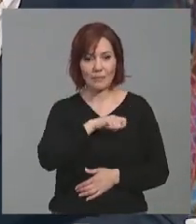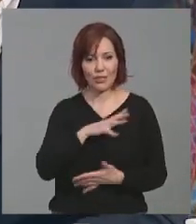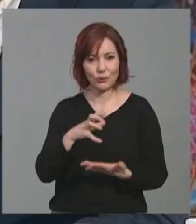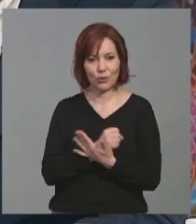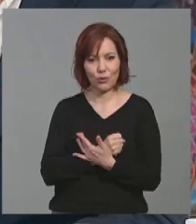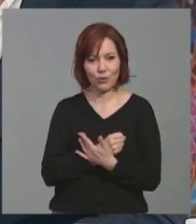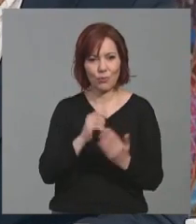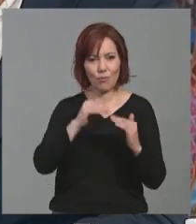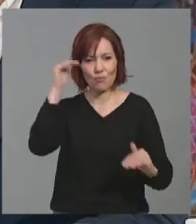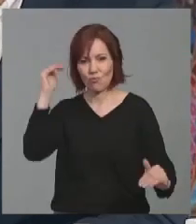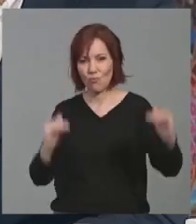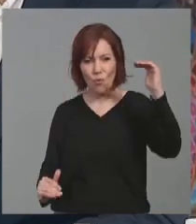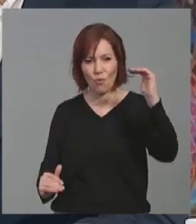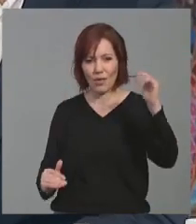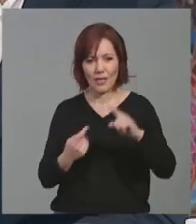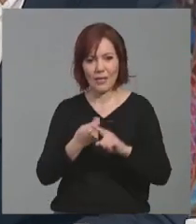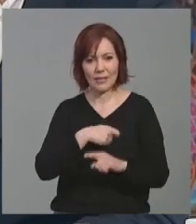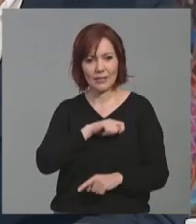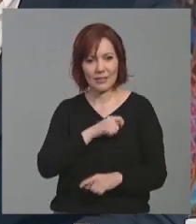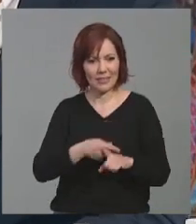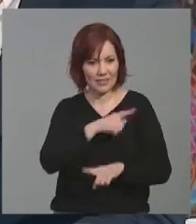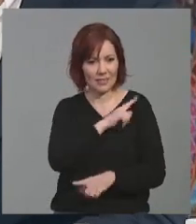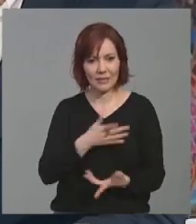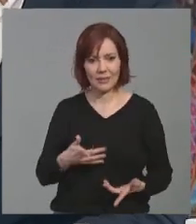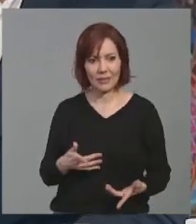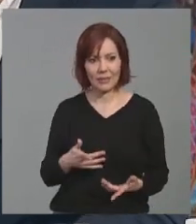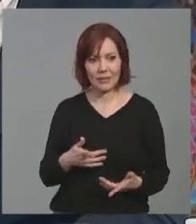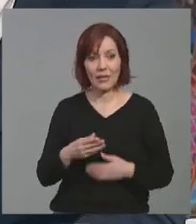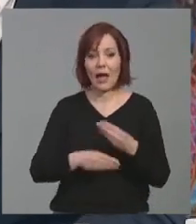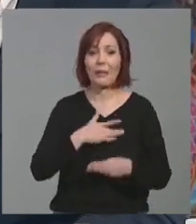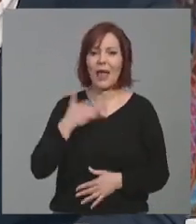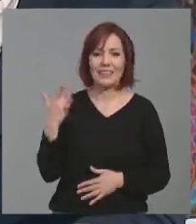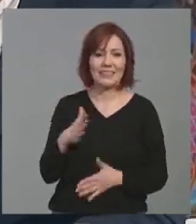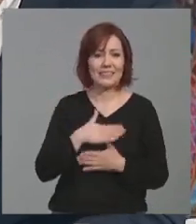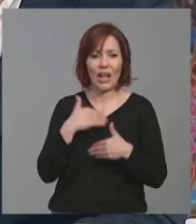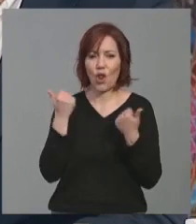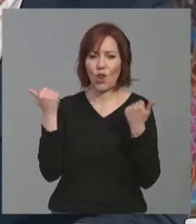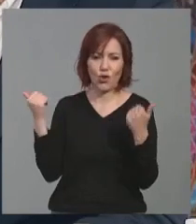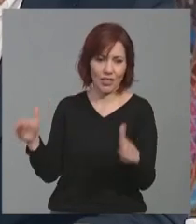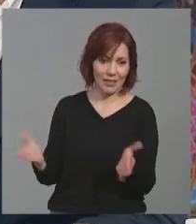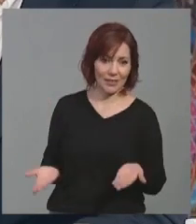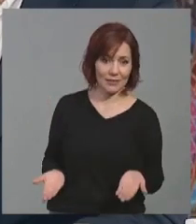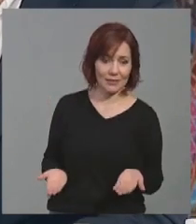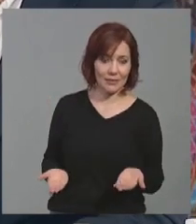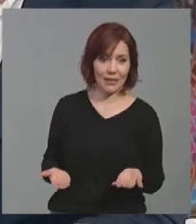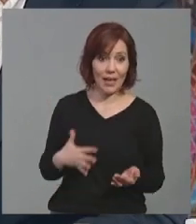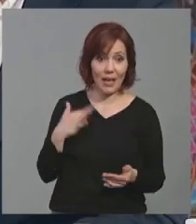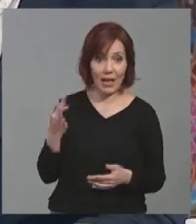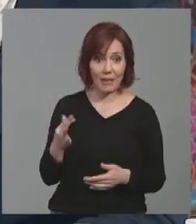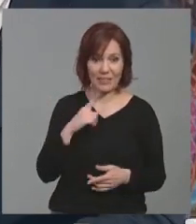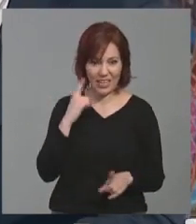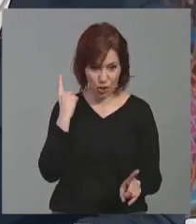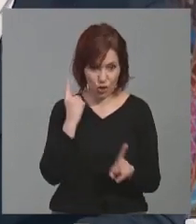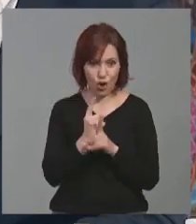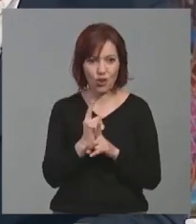produce, porque estamos amnistiando a la carta, y ya lo más sorprendente ahora es que, bueno, atacamos a los jueces que